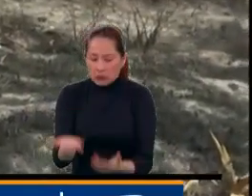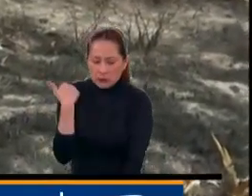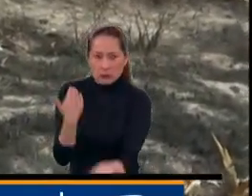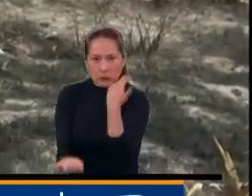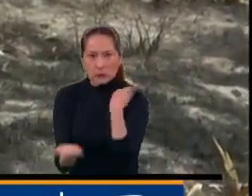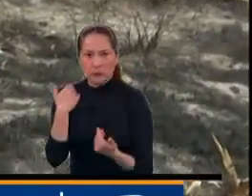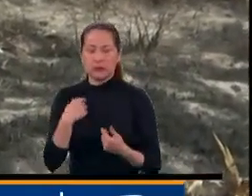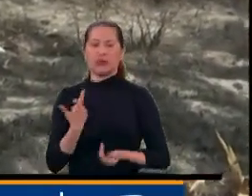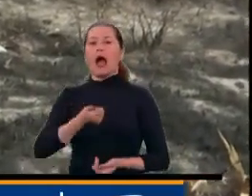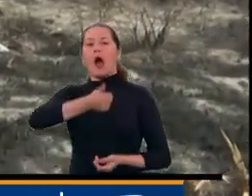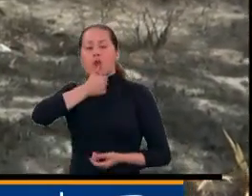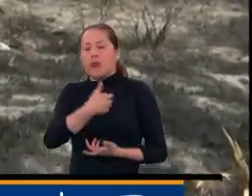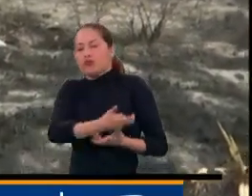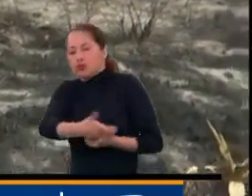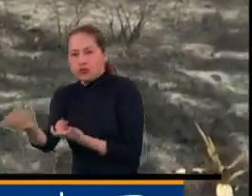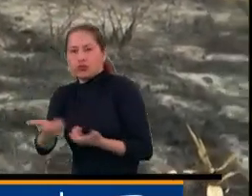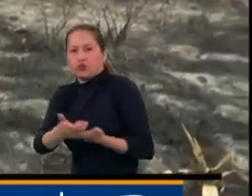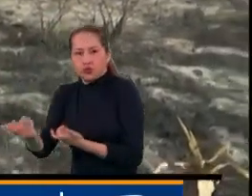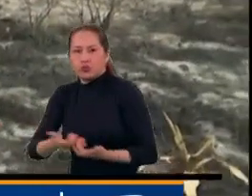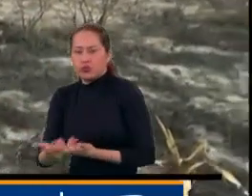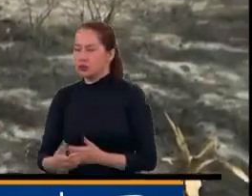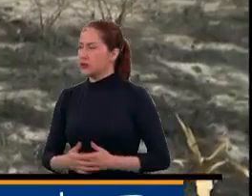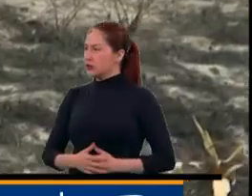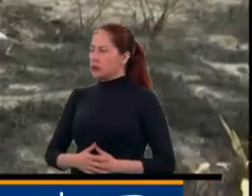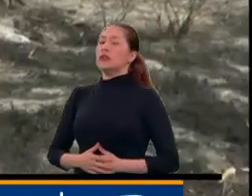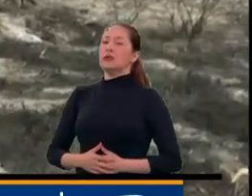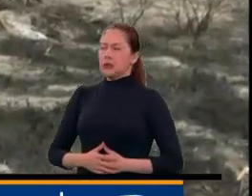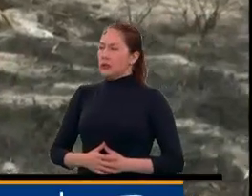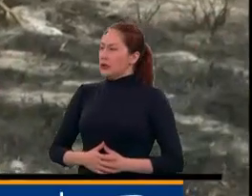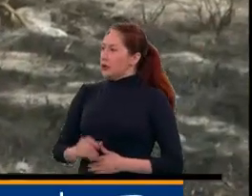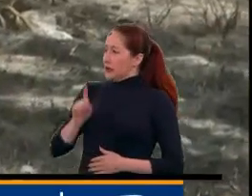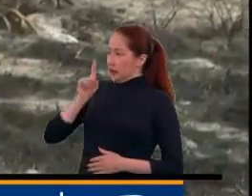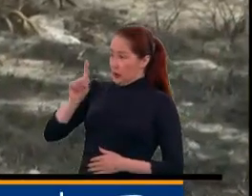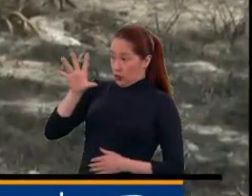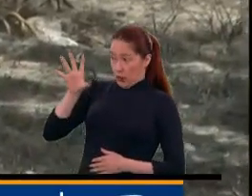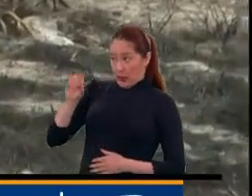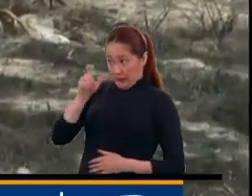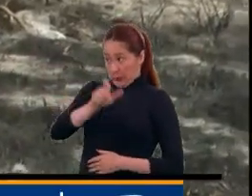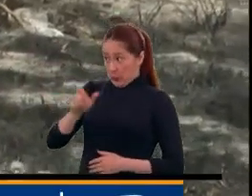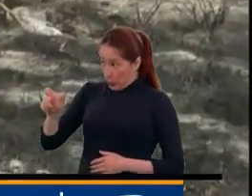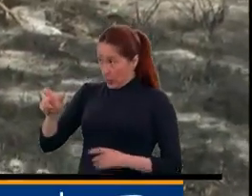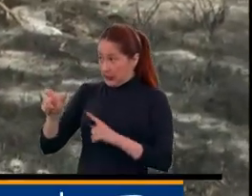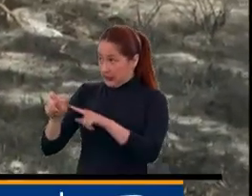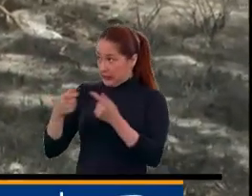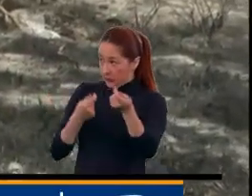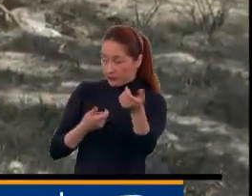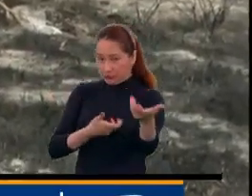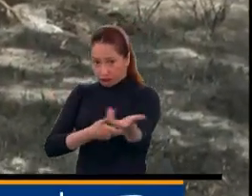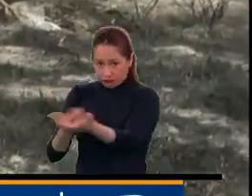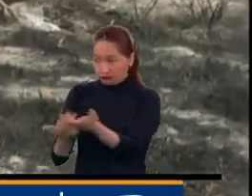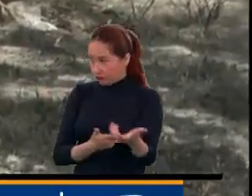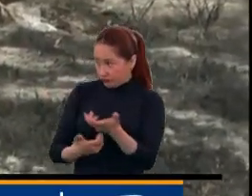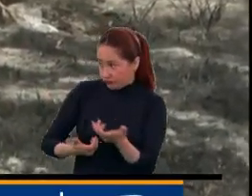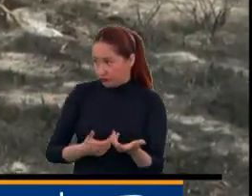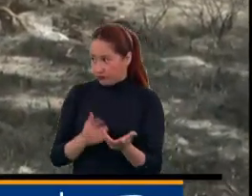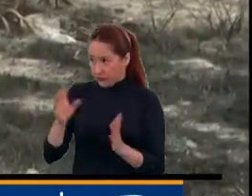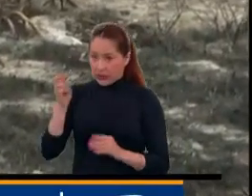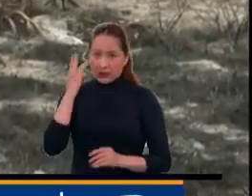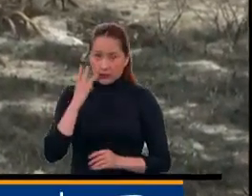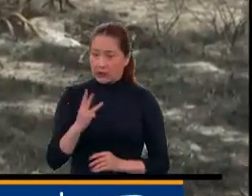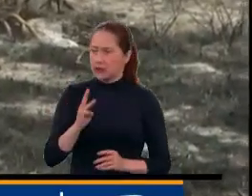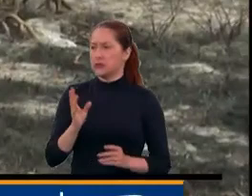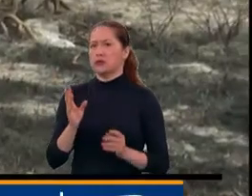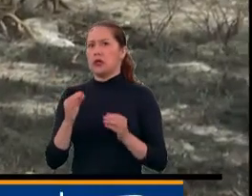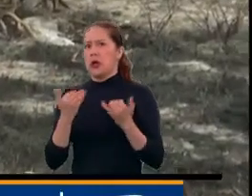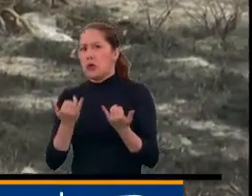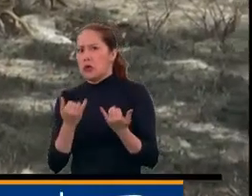bombas estacionarias. Capitán, son 150 personas que están intentando controlar este incendio hace tres días. ¿Cuál